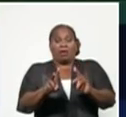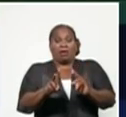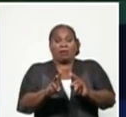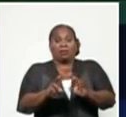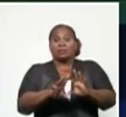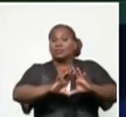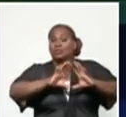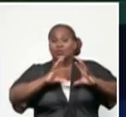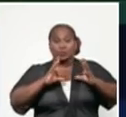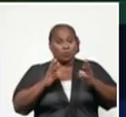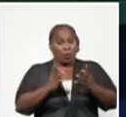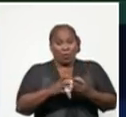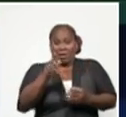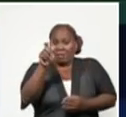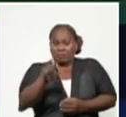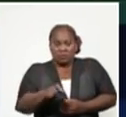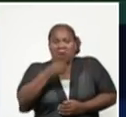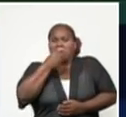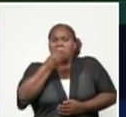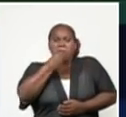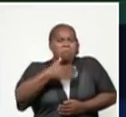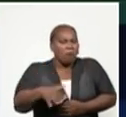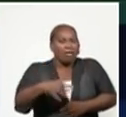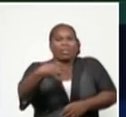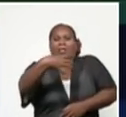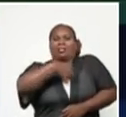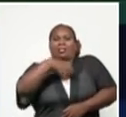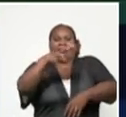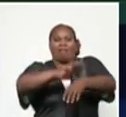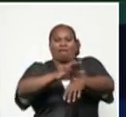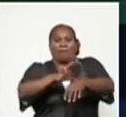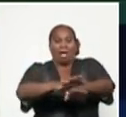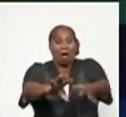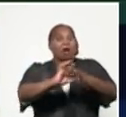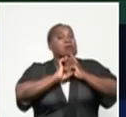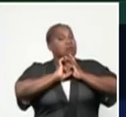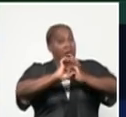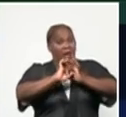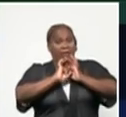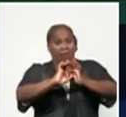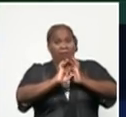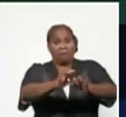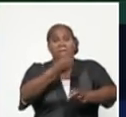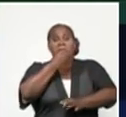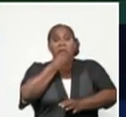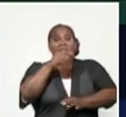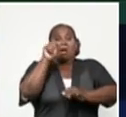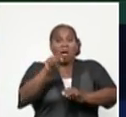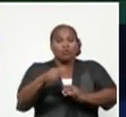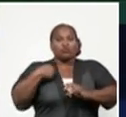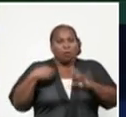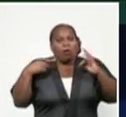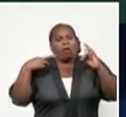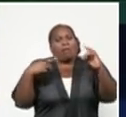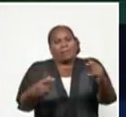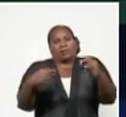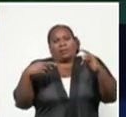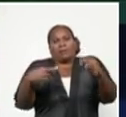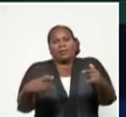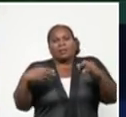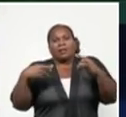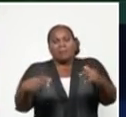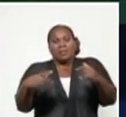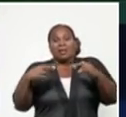susceptible de poder desarrollar una forma grave de la enfermedad. Y la insistencia de nosotros de que la población mantenga toda la